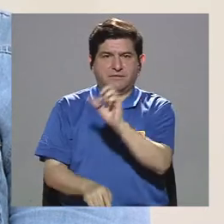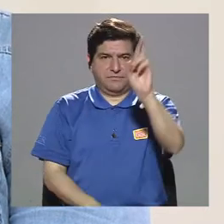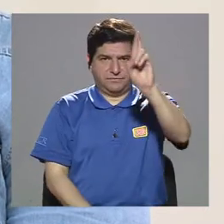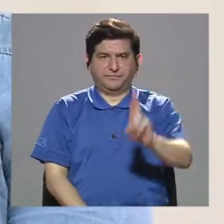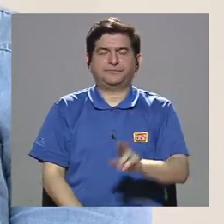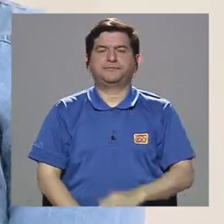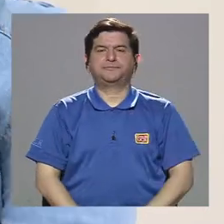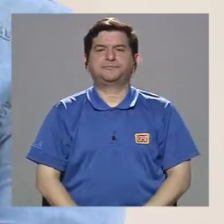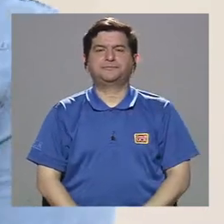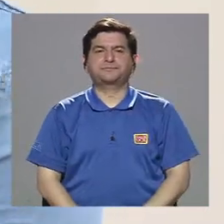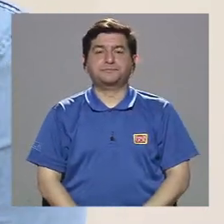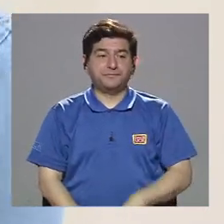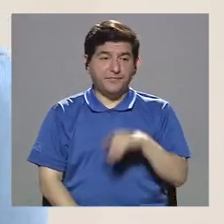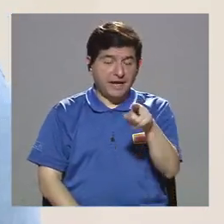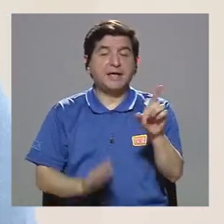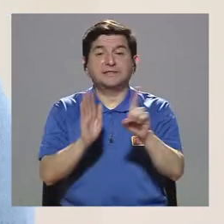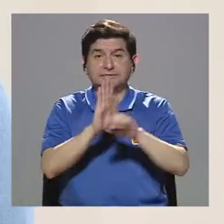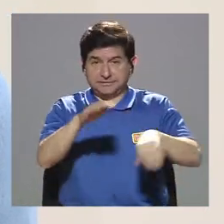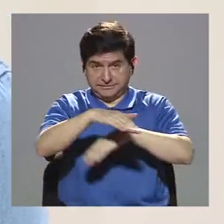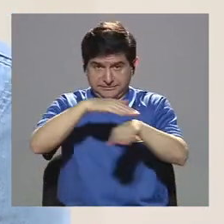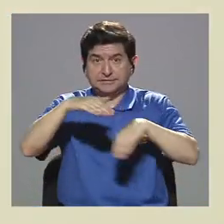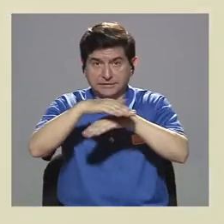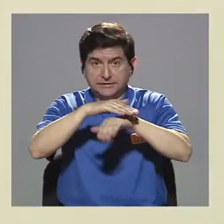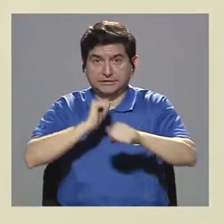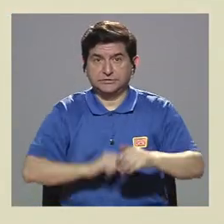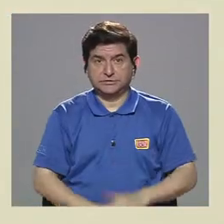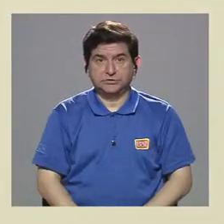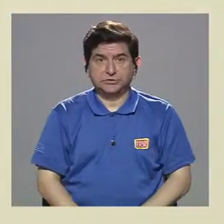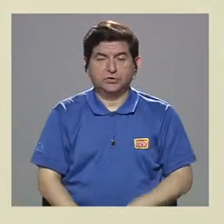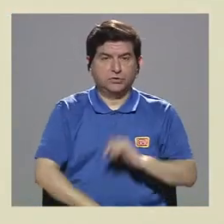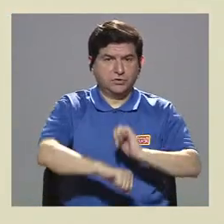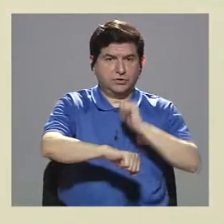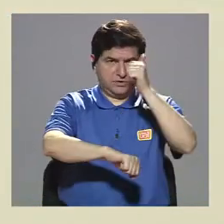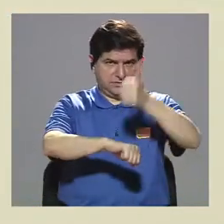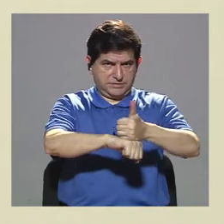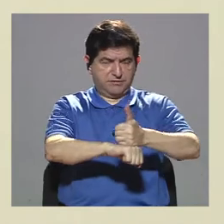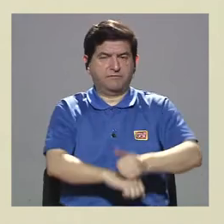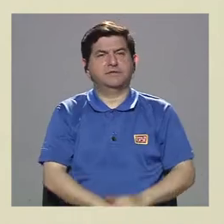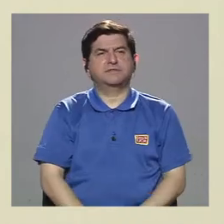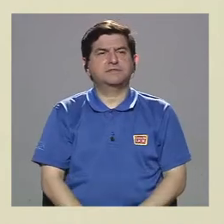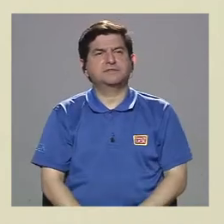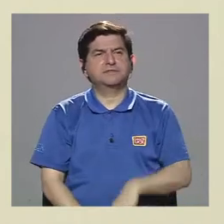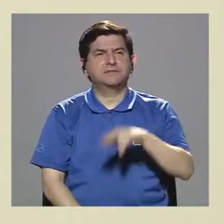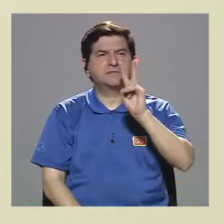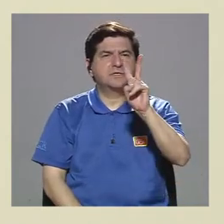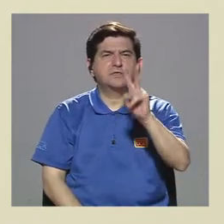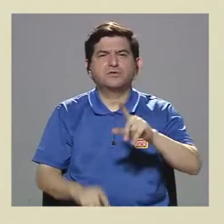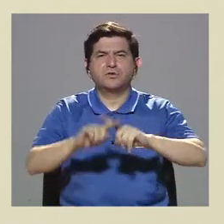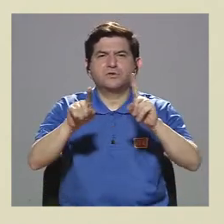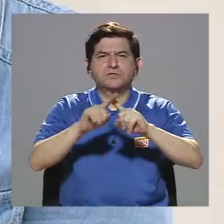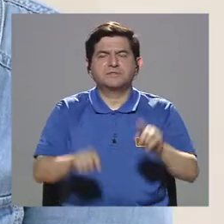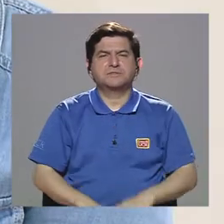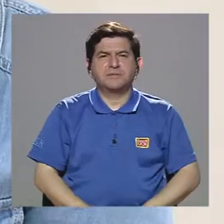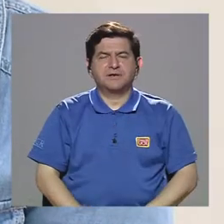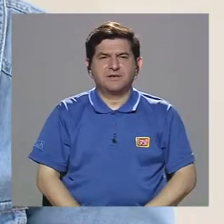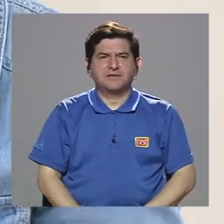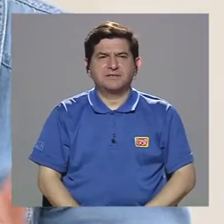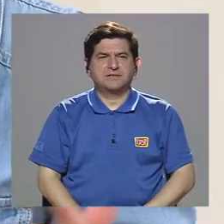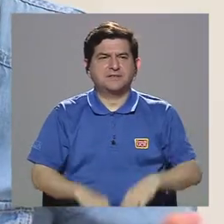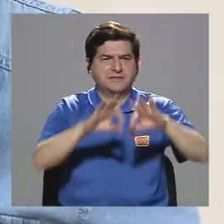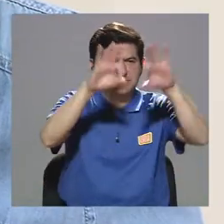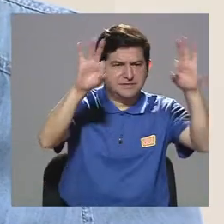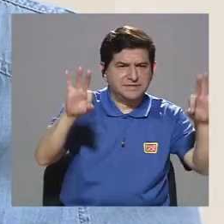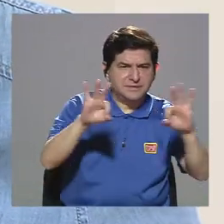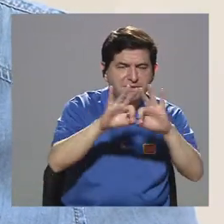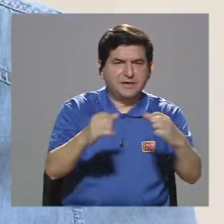costarricenses. Y ese derecho fundamental te coloca en dos, a ver, como dos imágenes fuertes. Forma